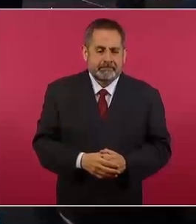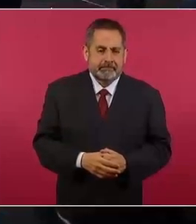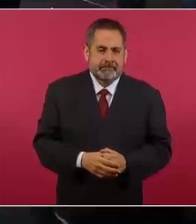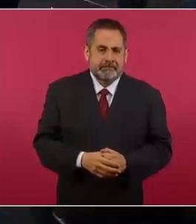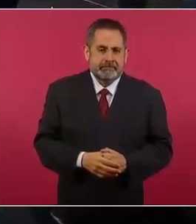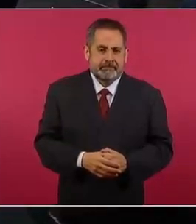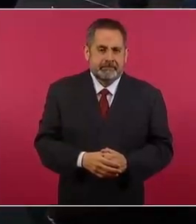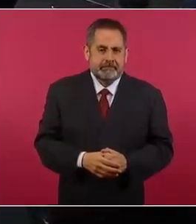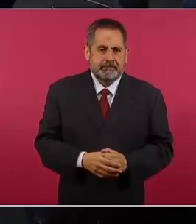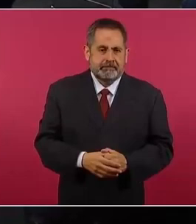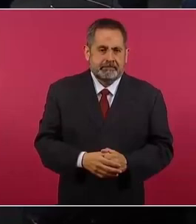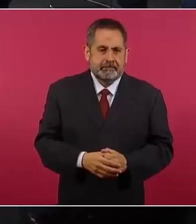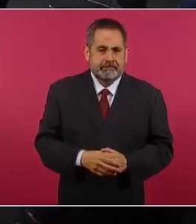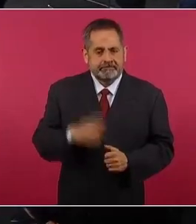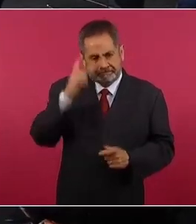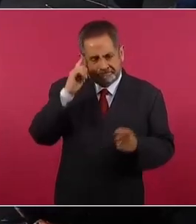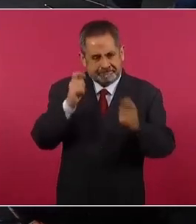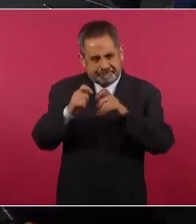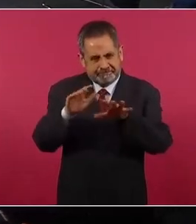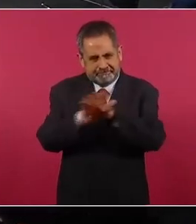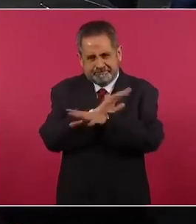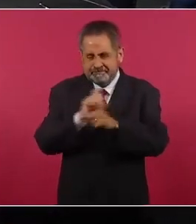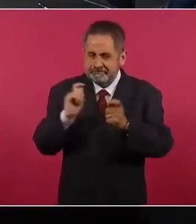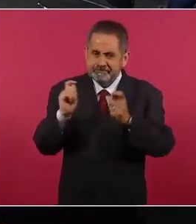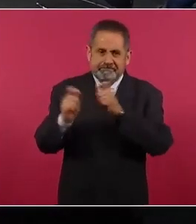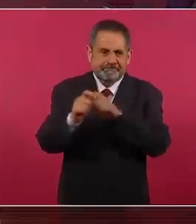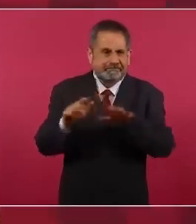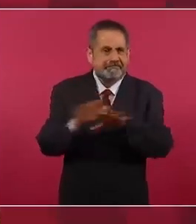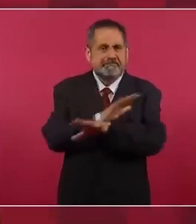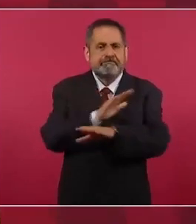una revolución de las conciencias